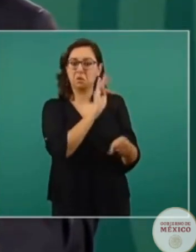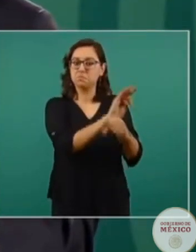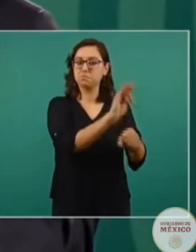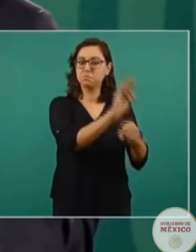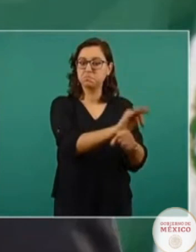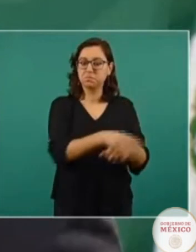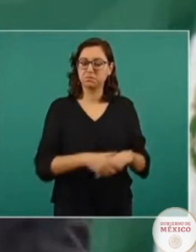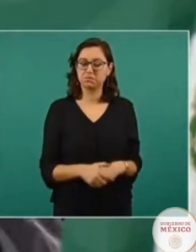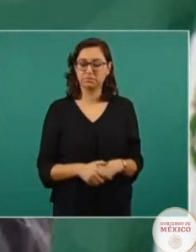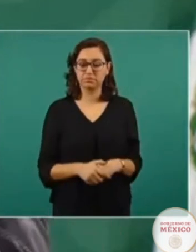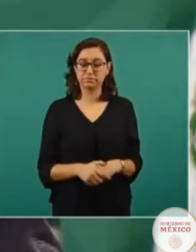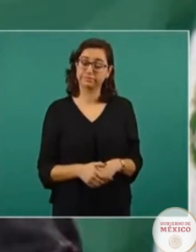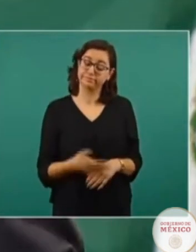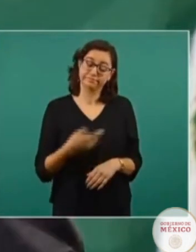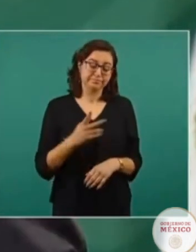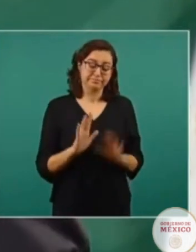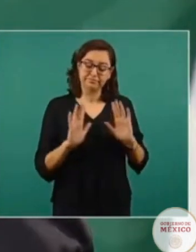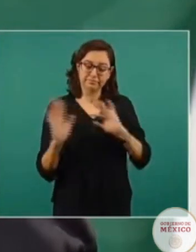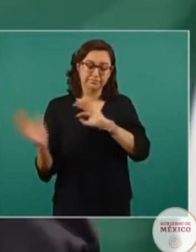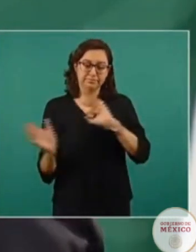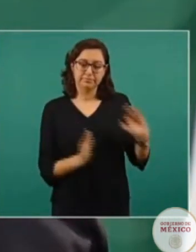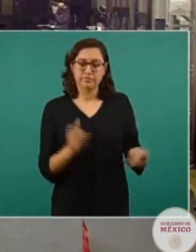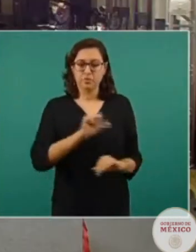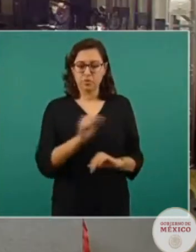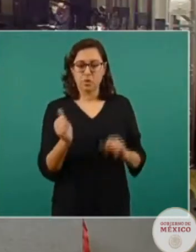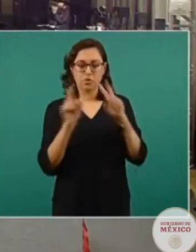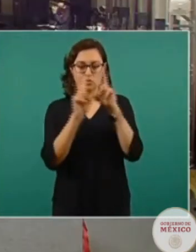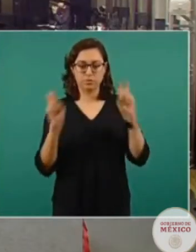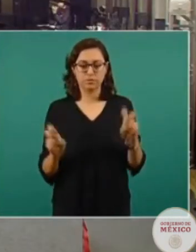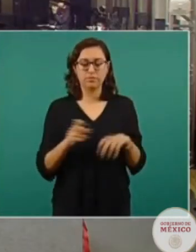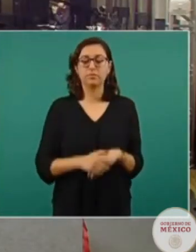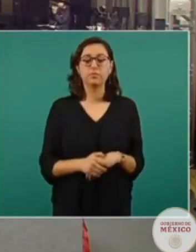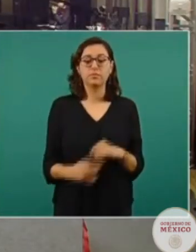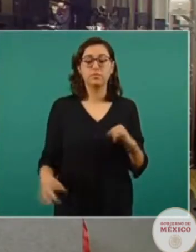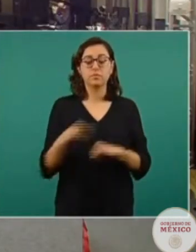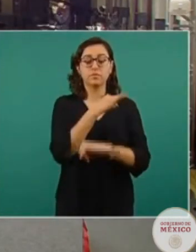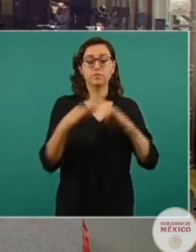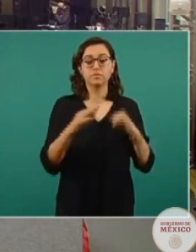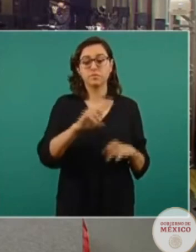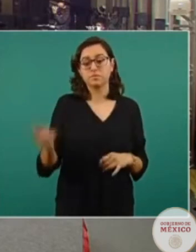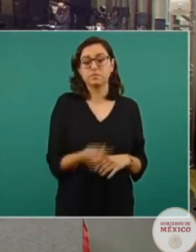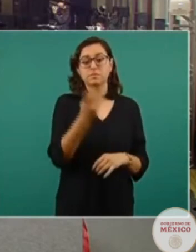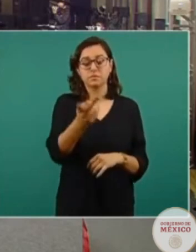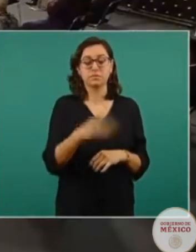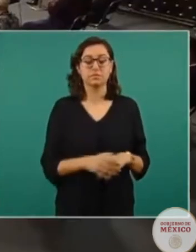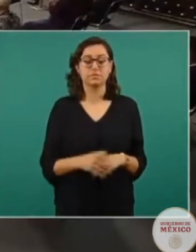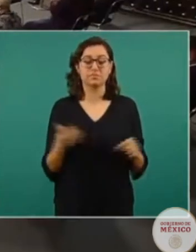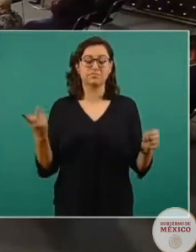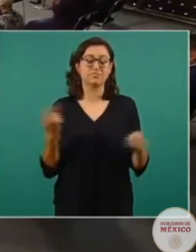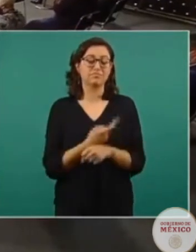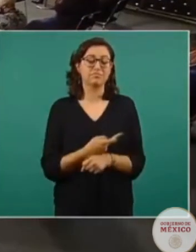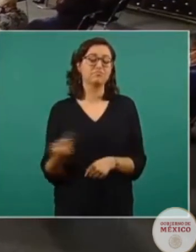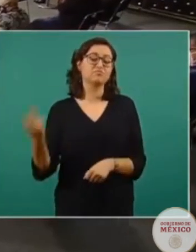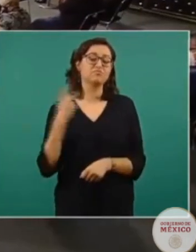amigas, estos señores, los gobiernos del estado se hacen a un lado tratando de responsabilizar al